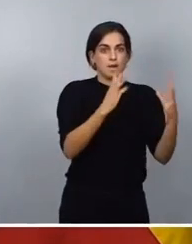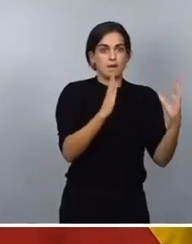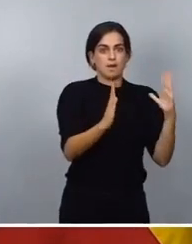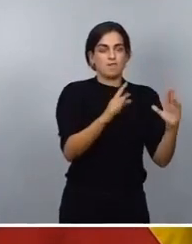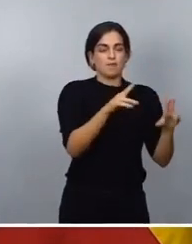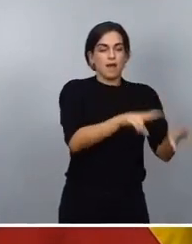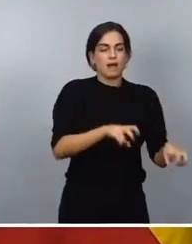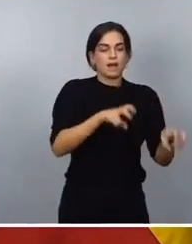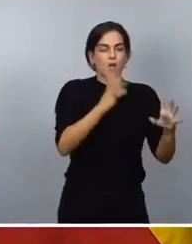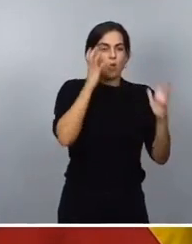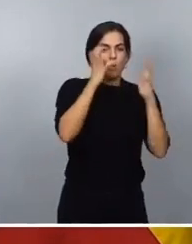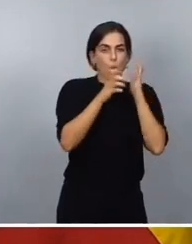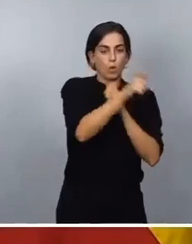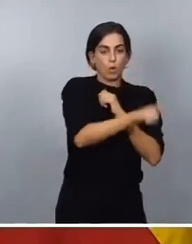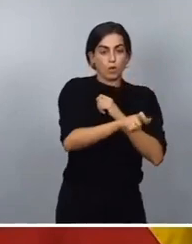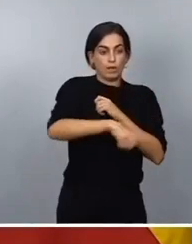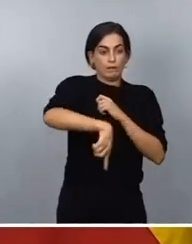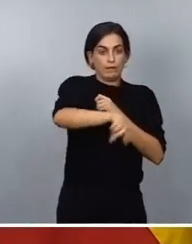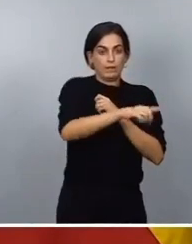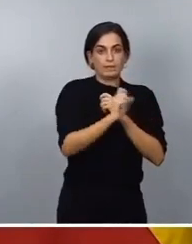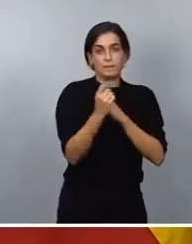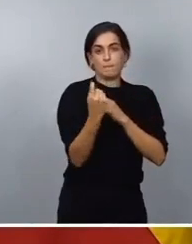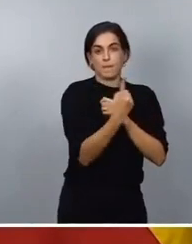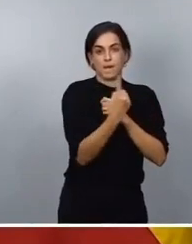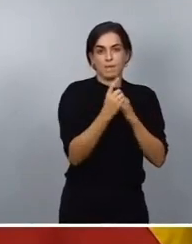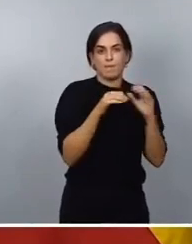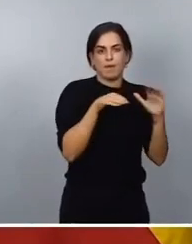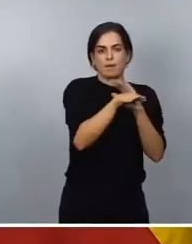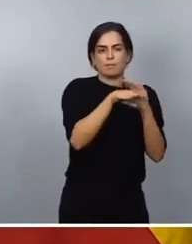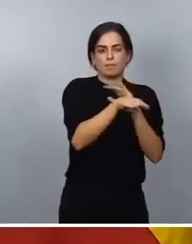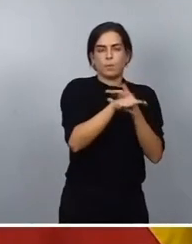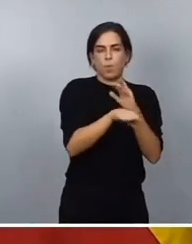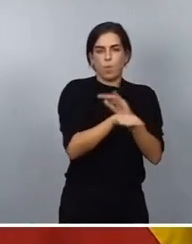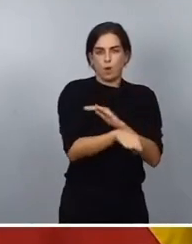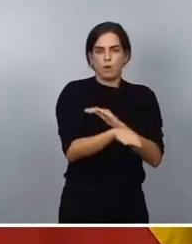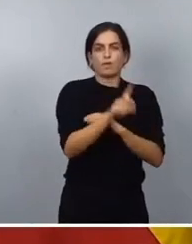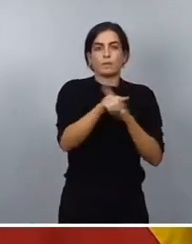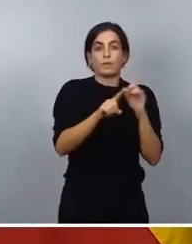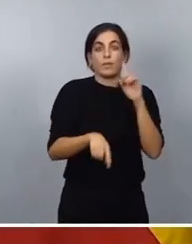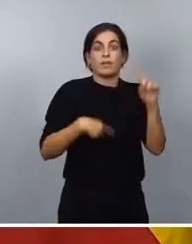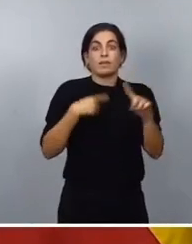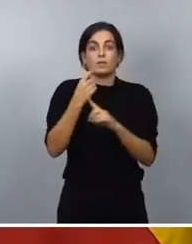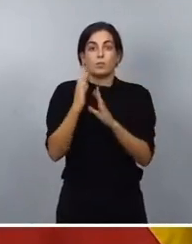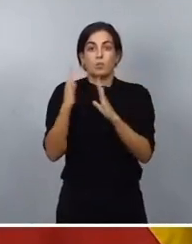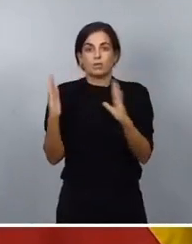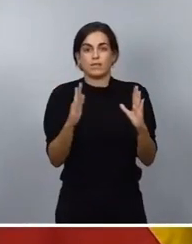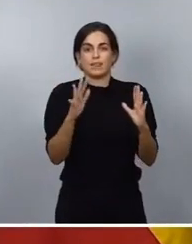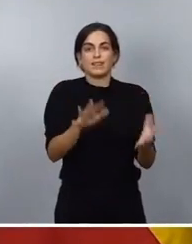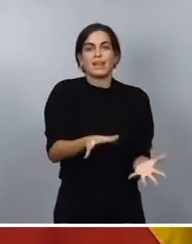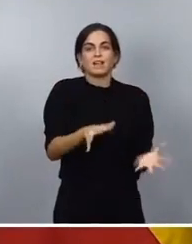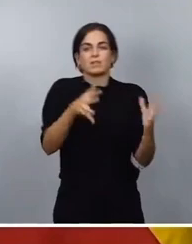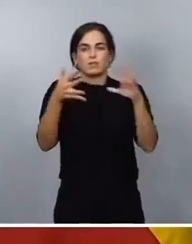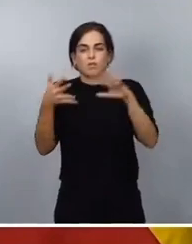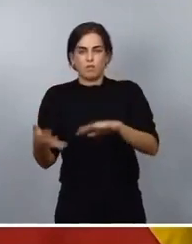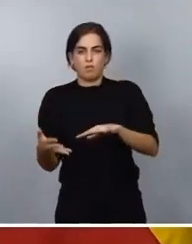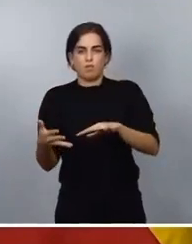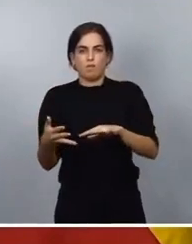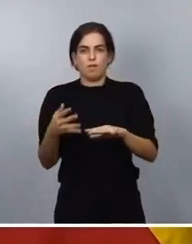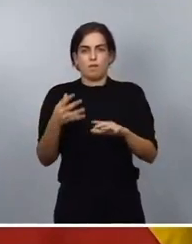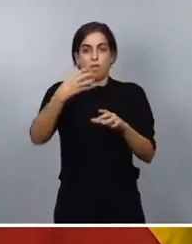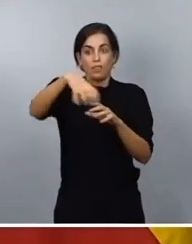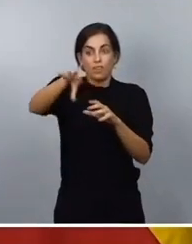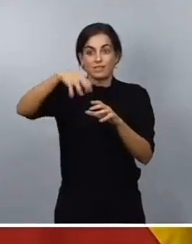almacenaje, y después lo que se refiere a la transformación, distribución y consumo